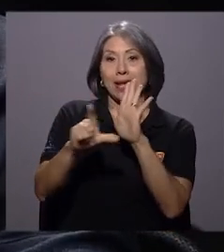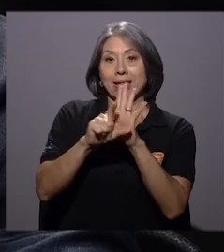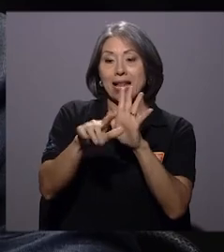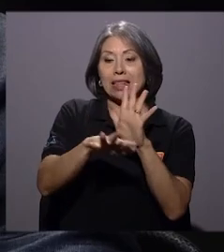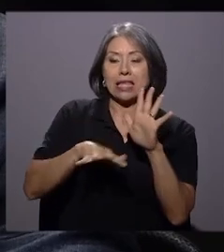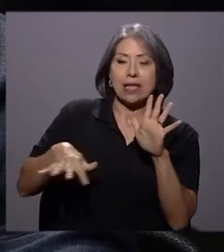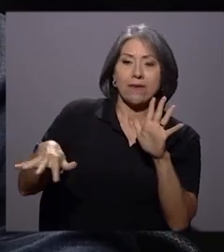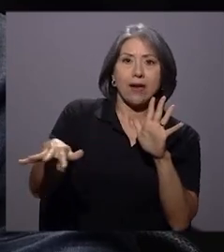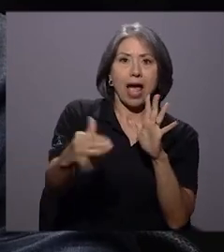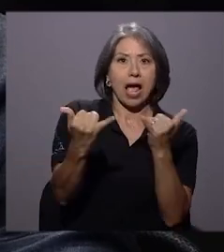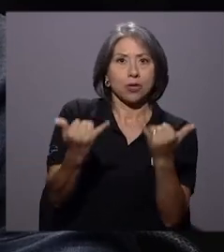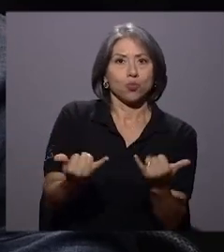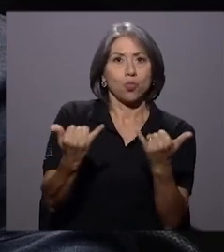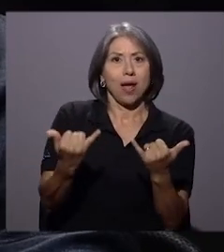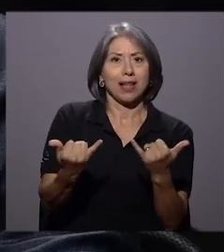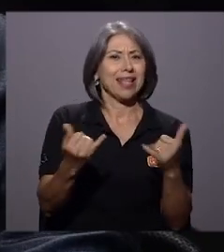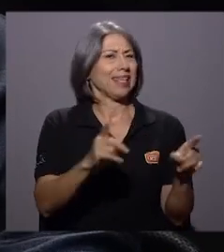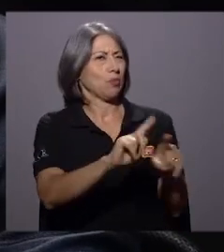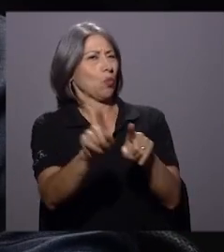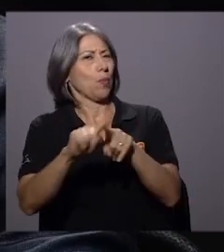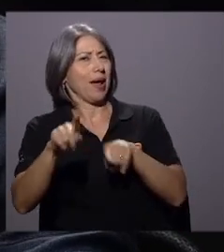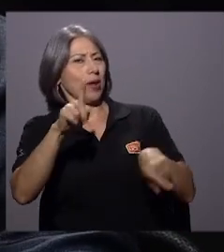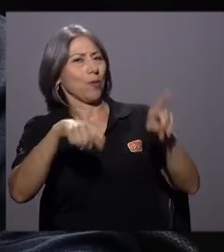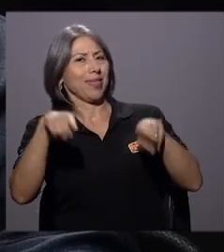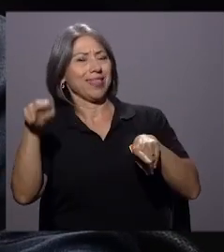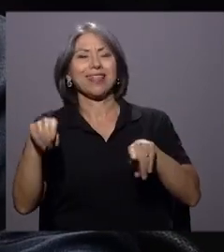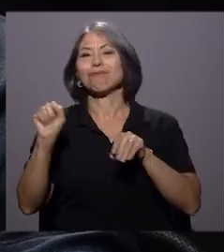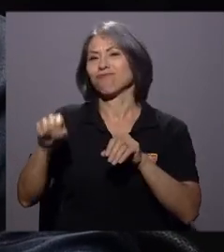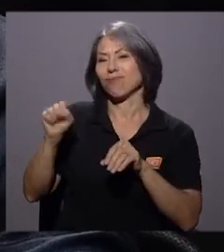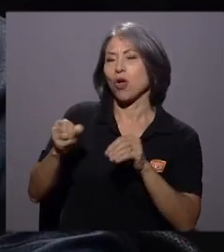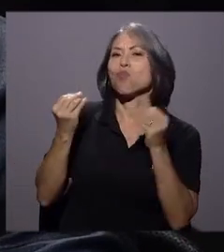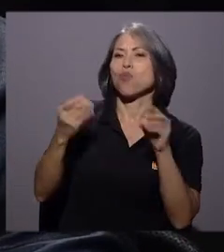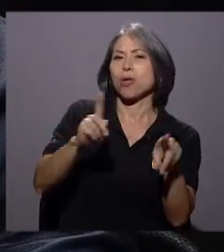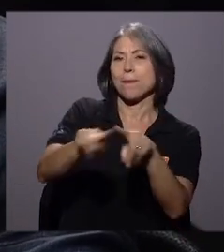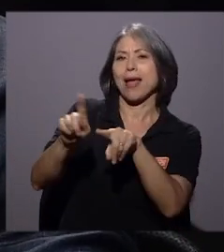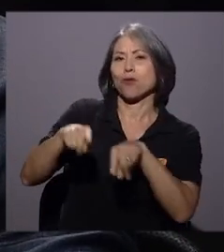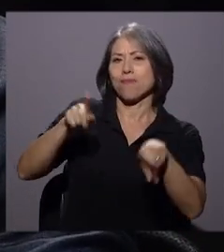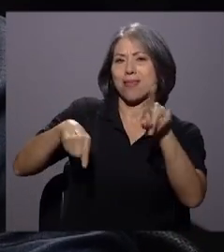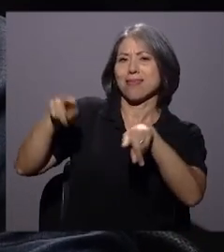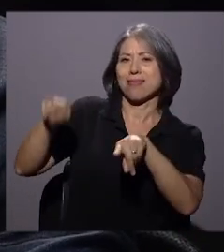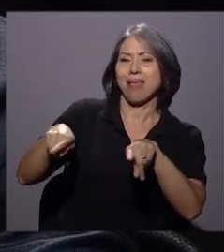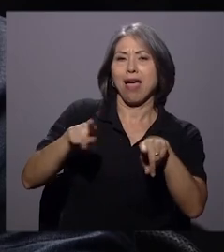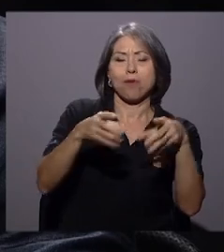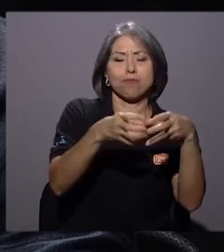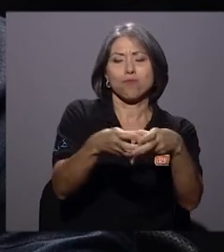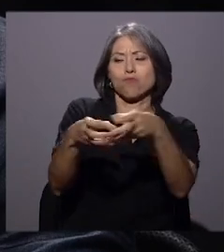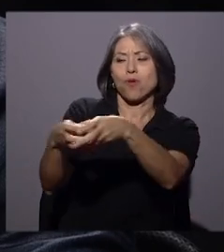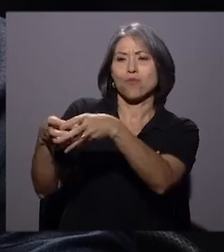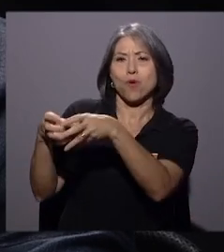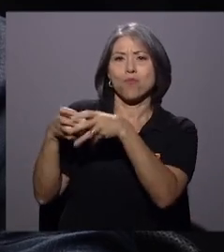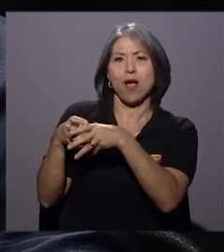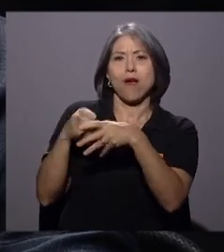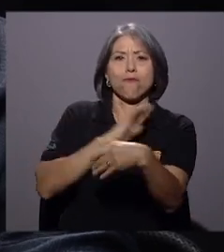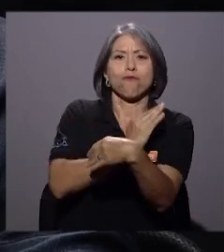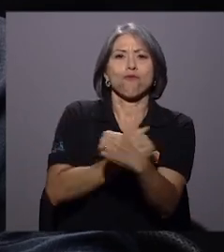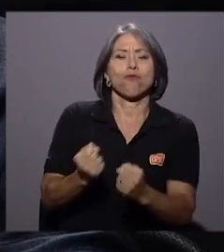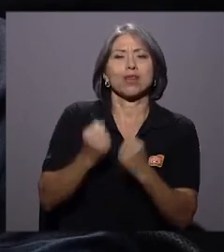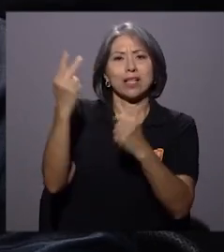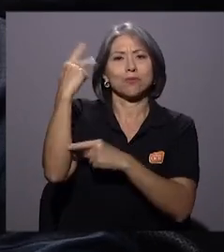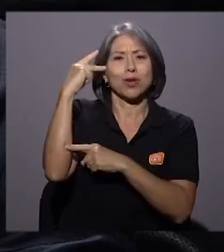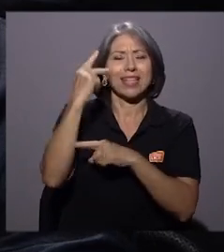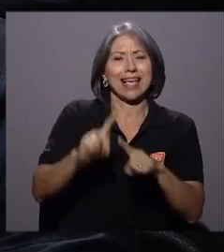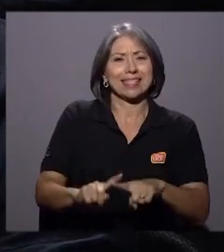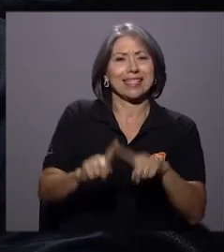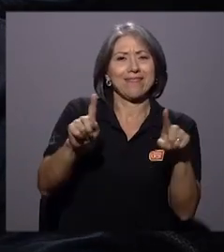Es muy variopinta, muy fragmentada, de diferentes fuerzas políticas, con diferentes ideologías. Pero bueno,